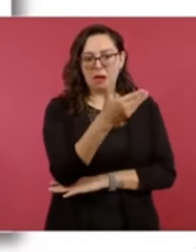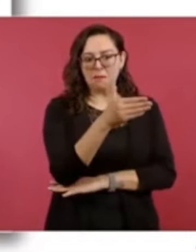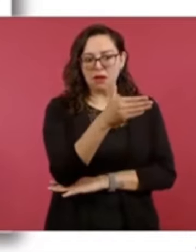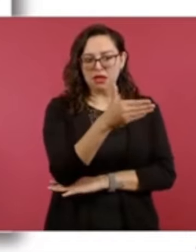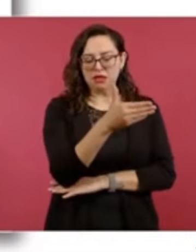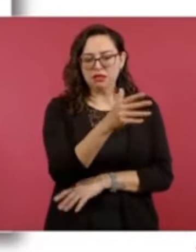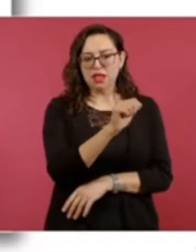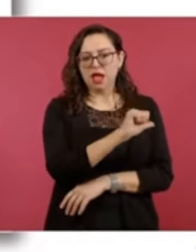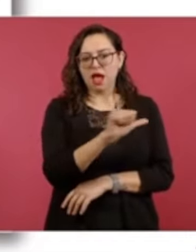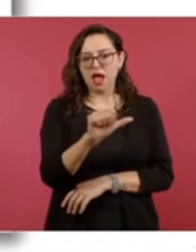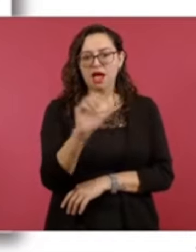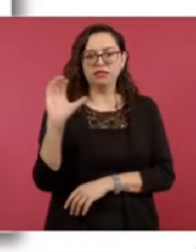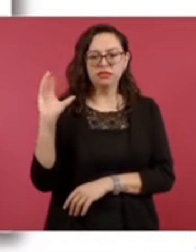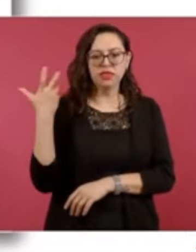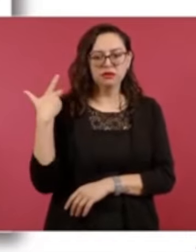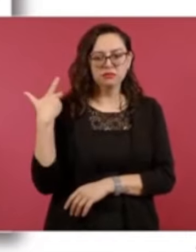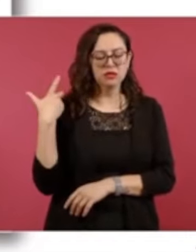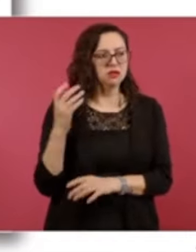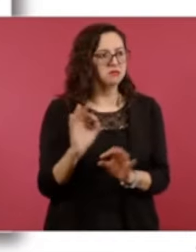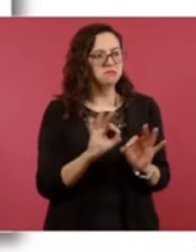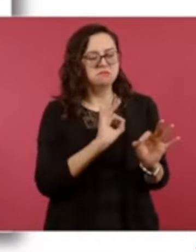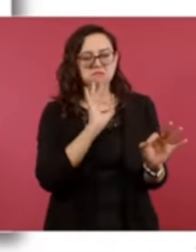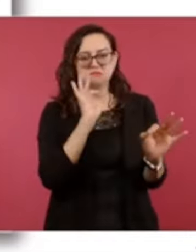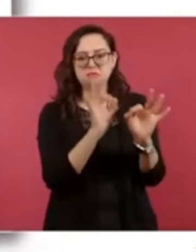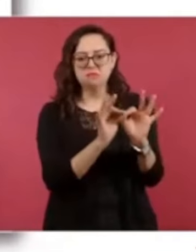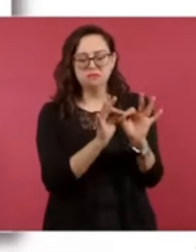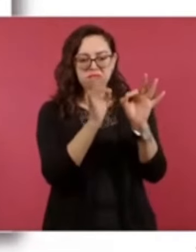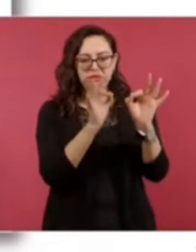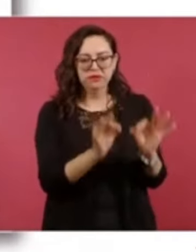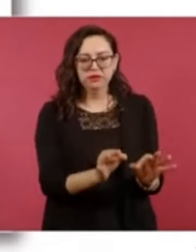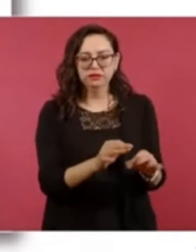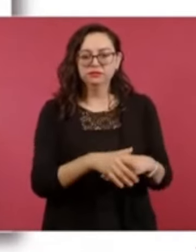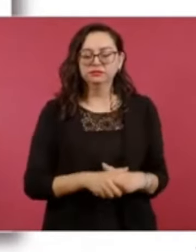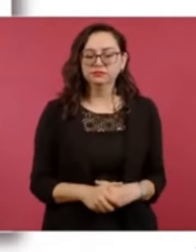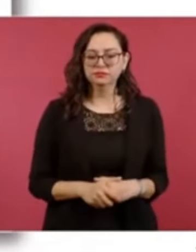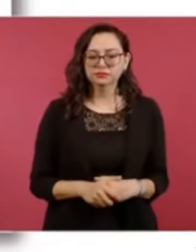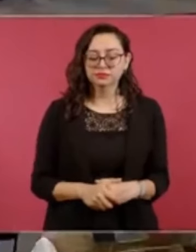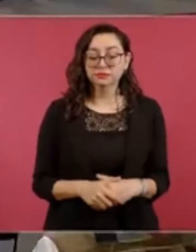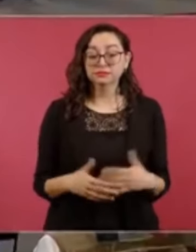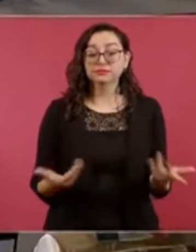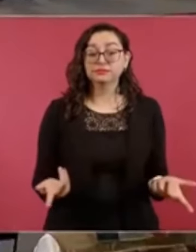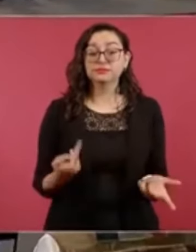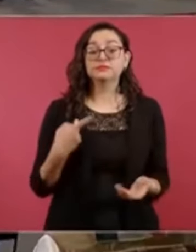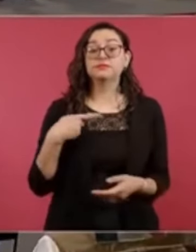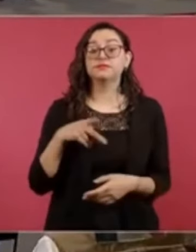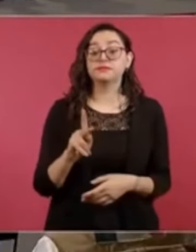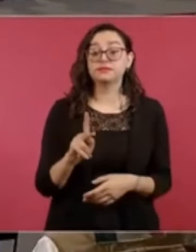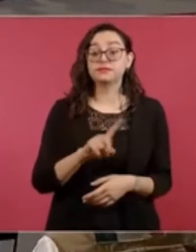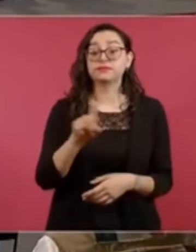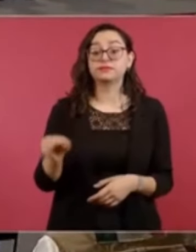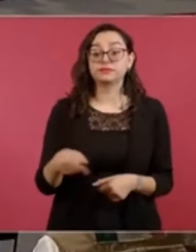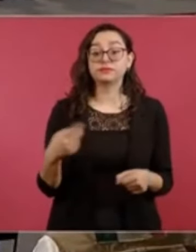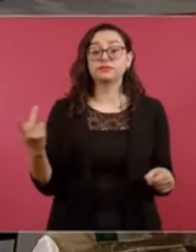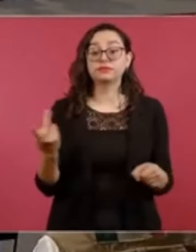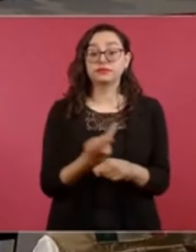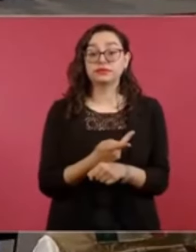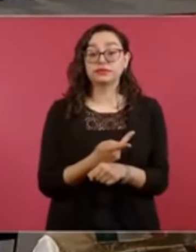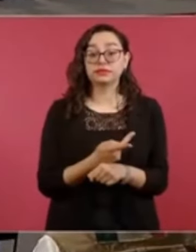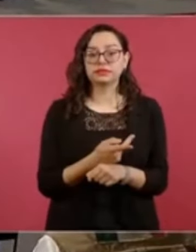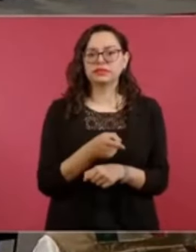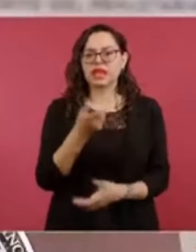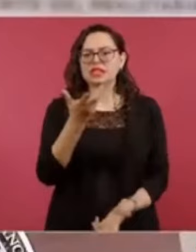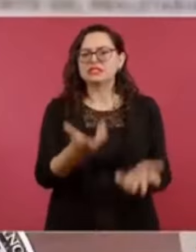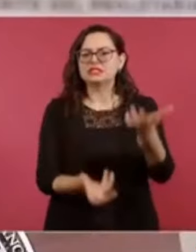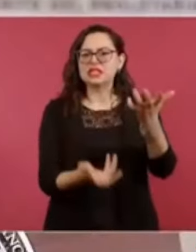Tacubaya, eso lo informó el Metro de la Ciudad de México. Lo que sí ocurrió es que este incendio fue